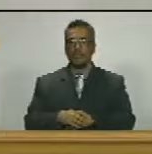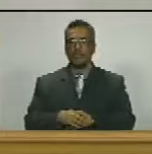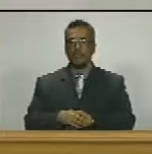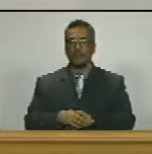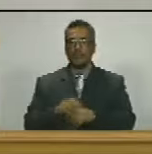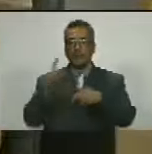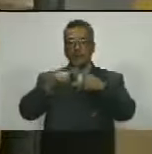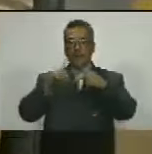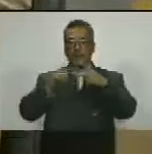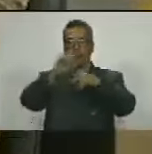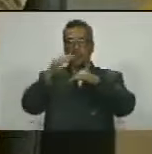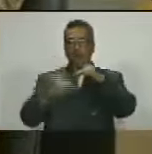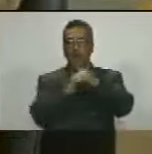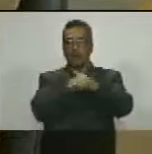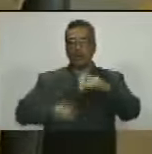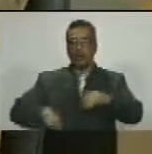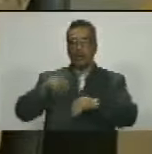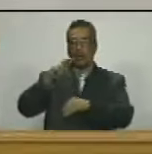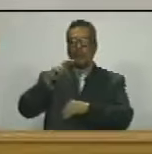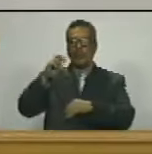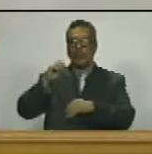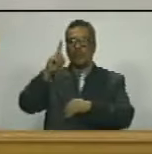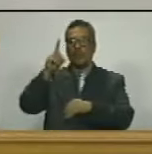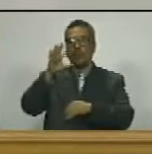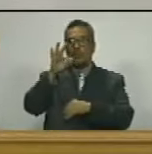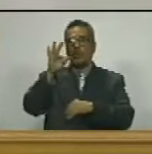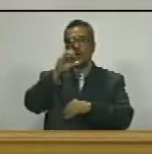primer vicepresidente diputado rodolfo sanz